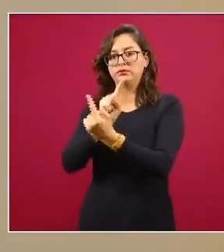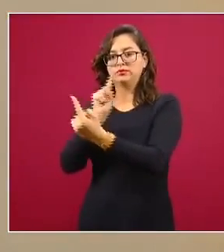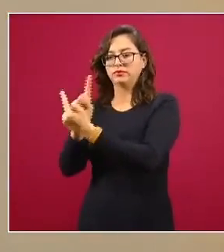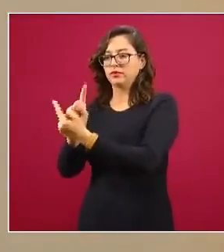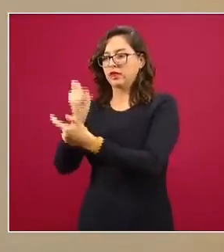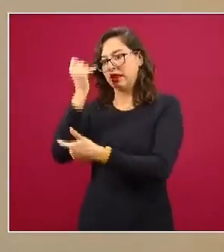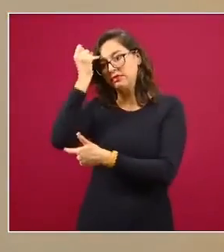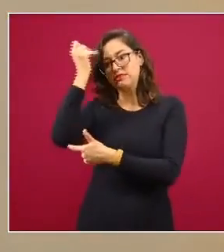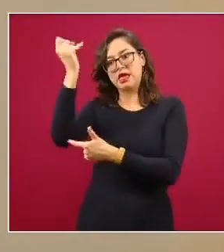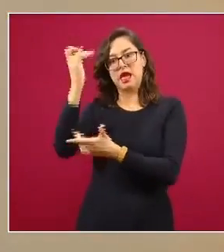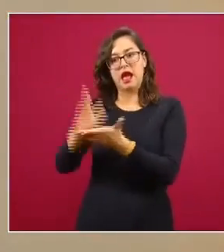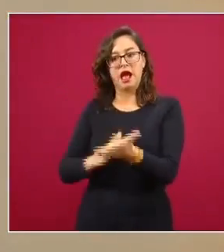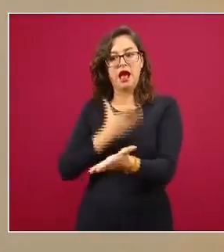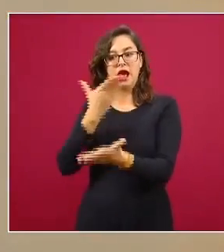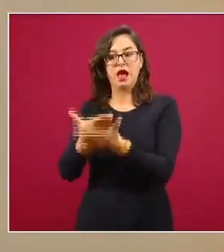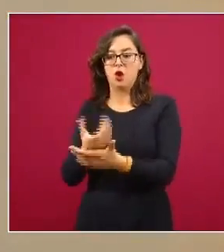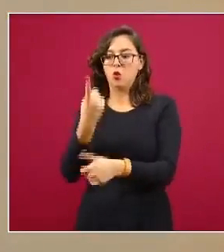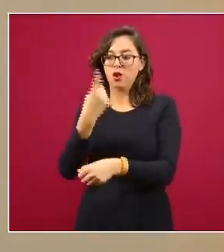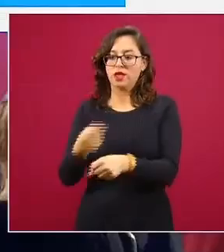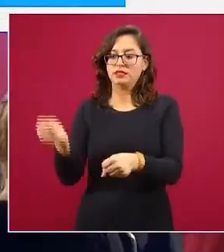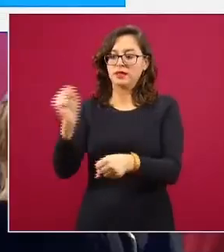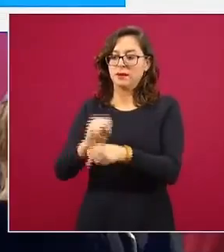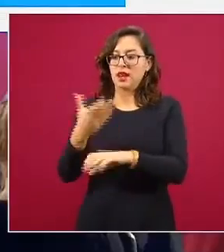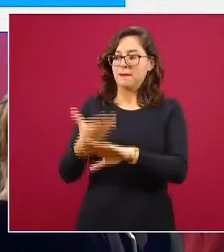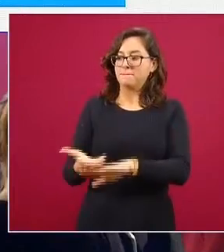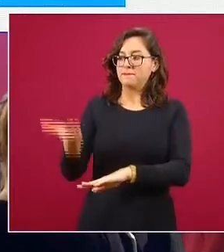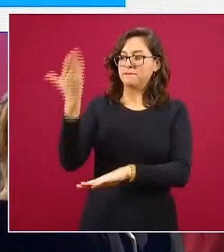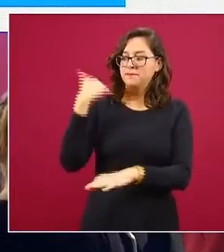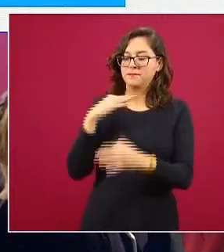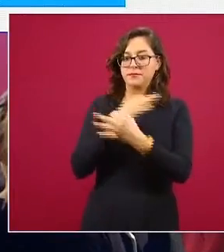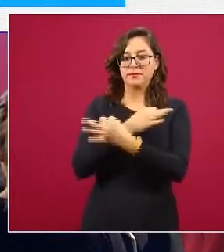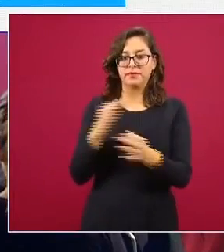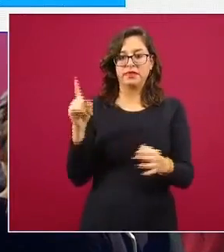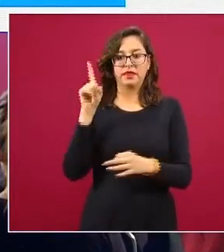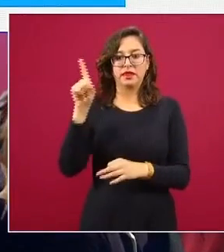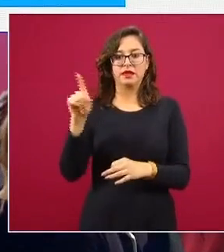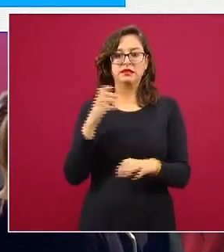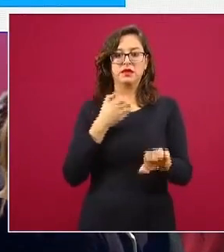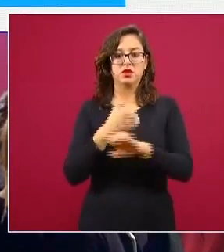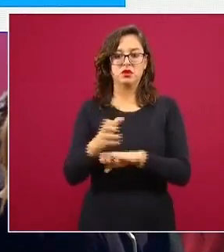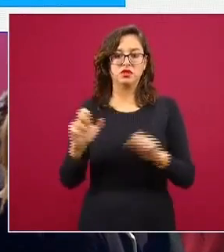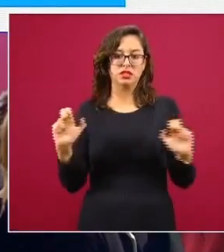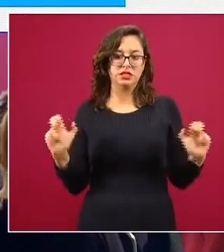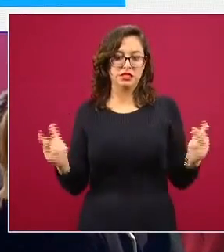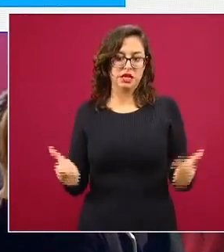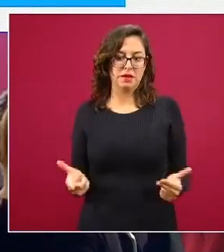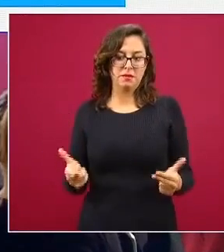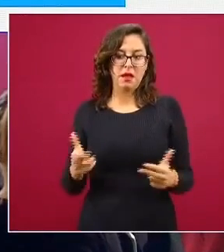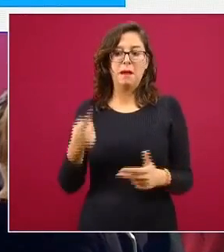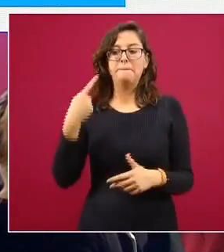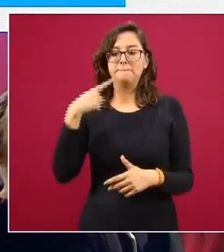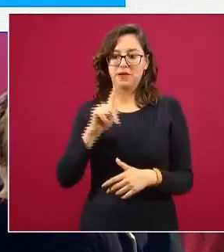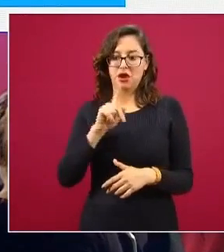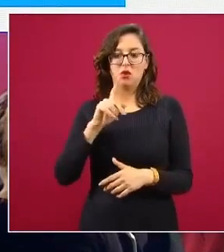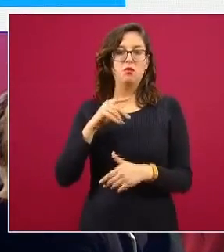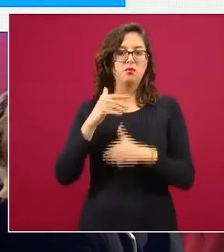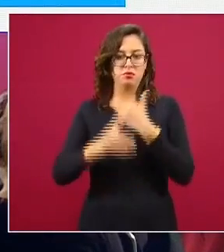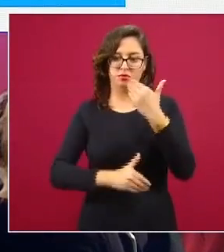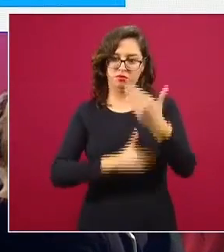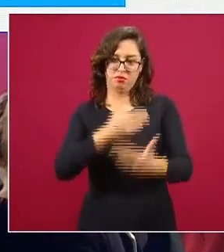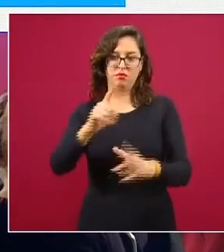integral que se lanzó la semana pasada en el estado de Chiapas pero con un enfoque obviamente nacional.